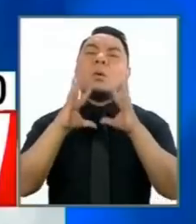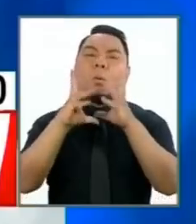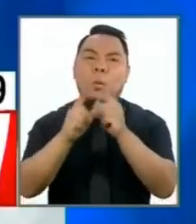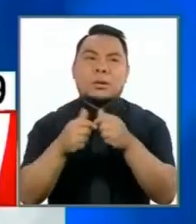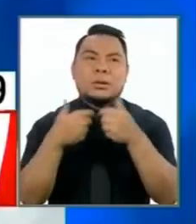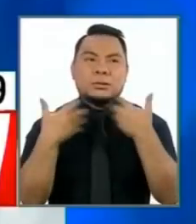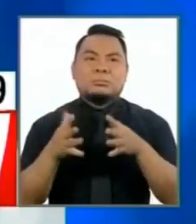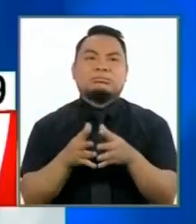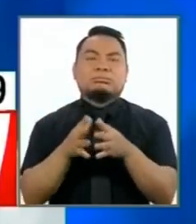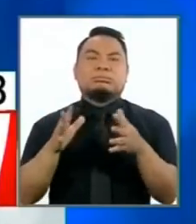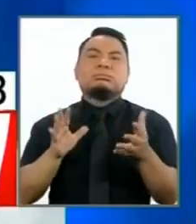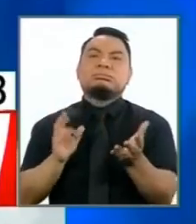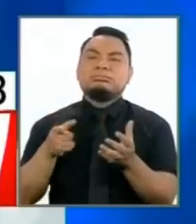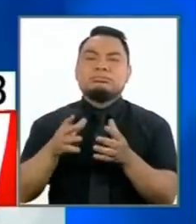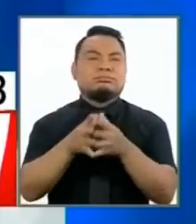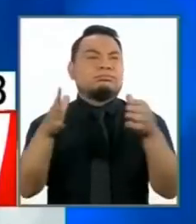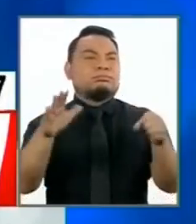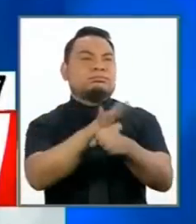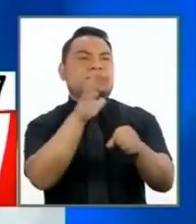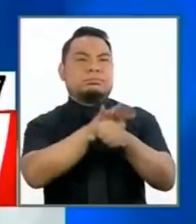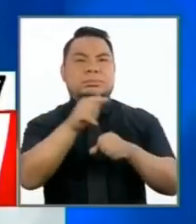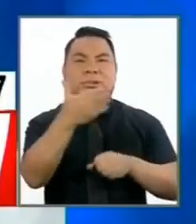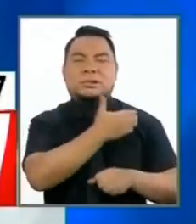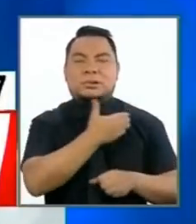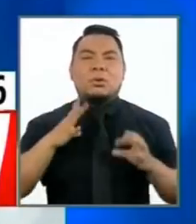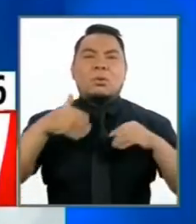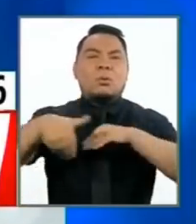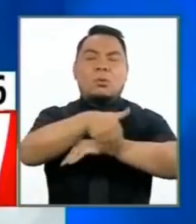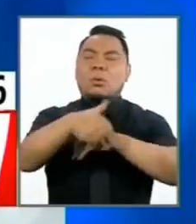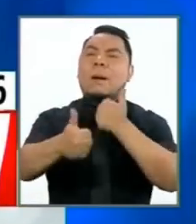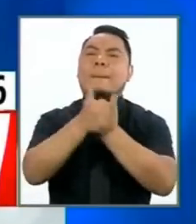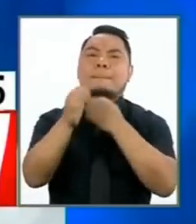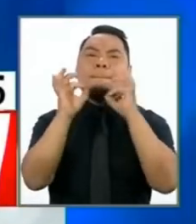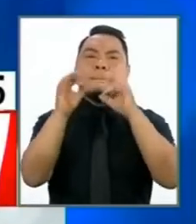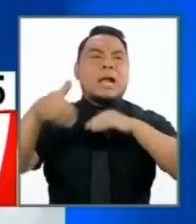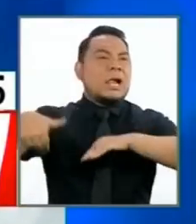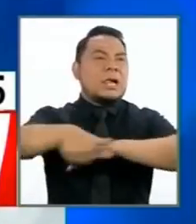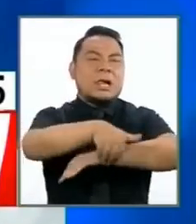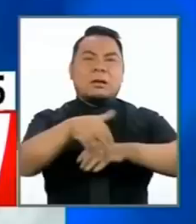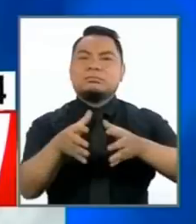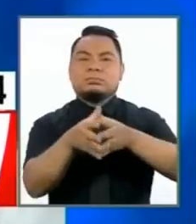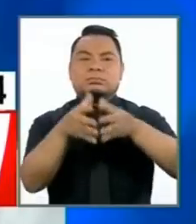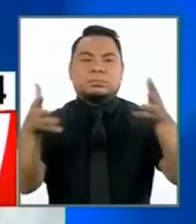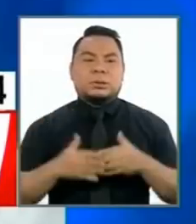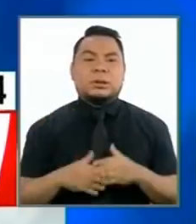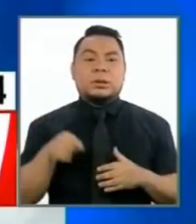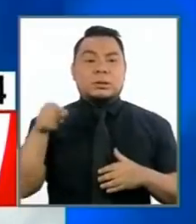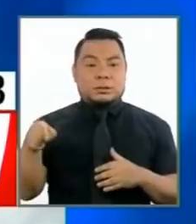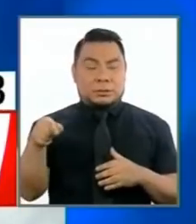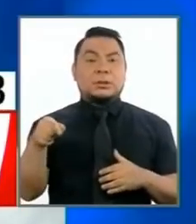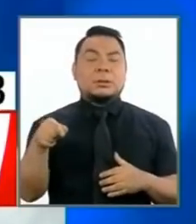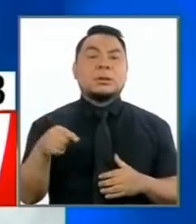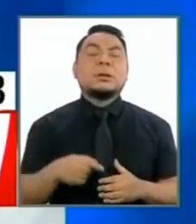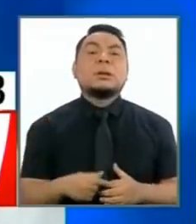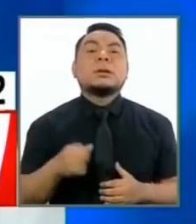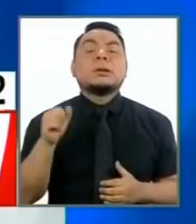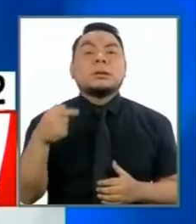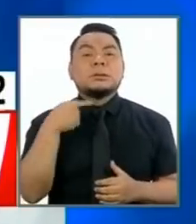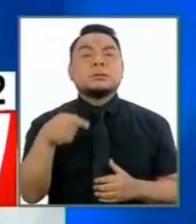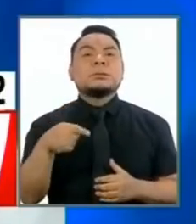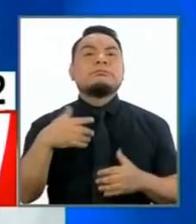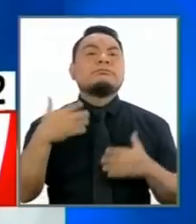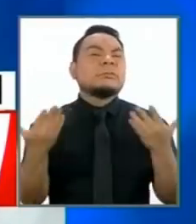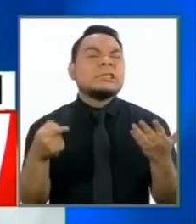y la vida de ninguno de nosotros está segura en las calles. El Estado se va hacia el